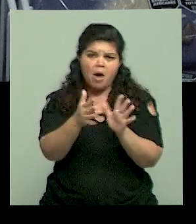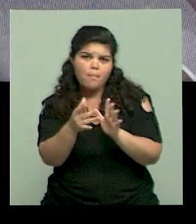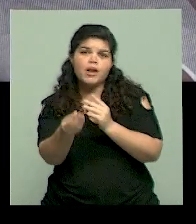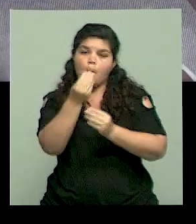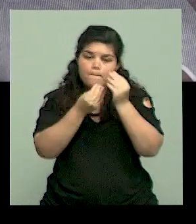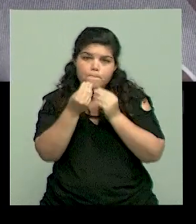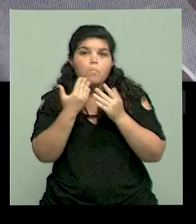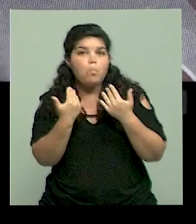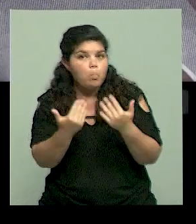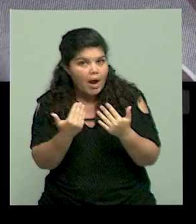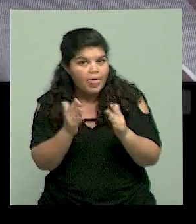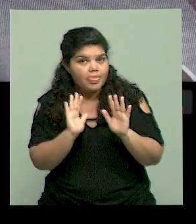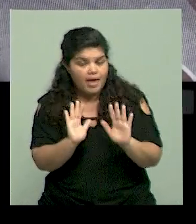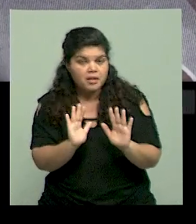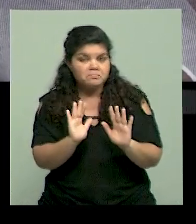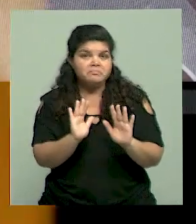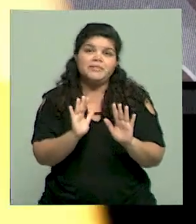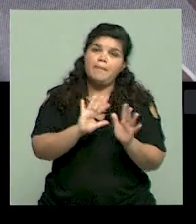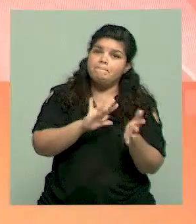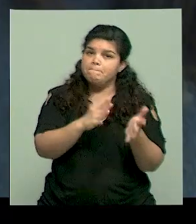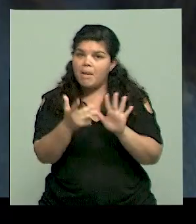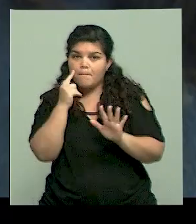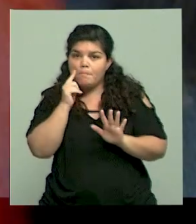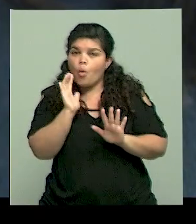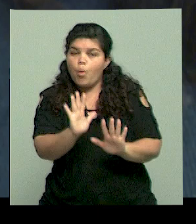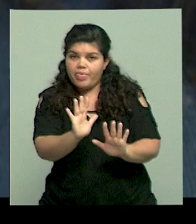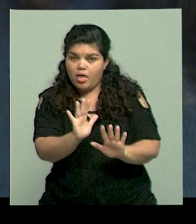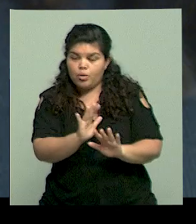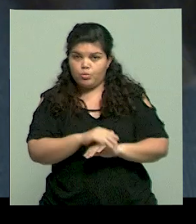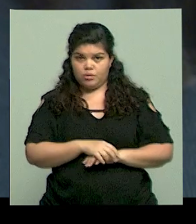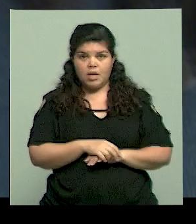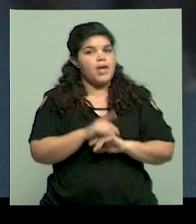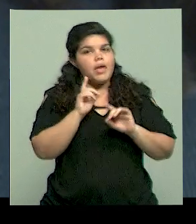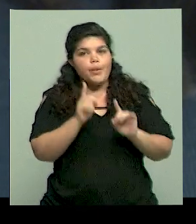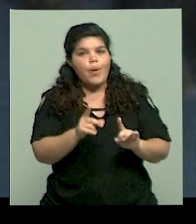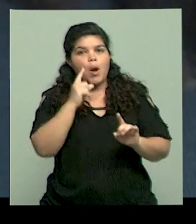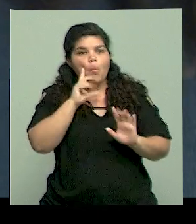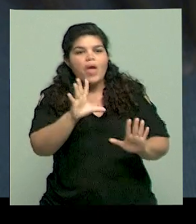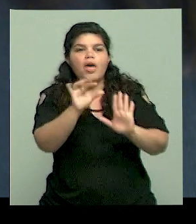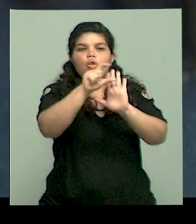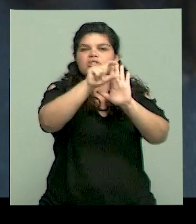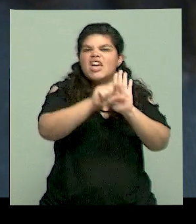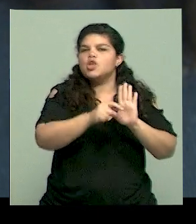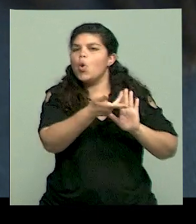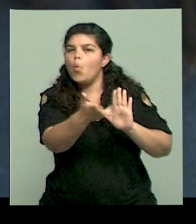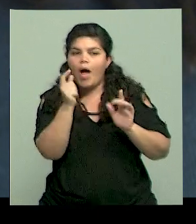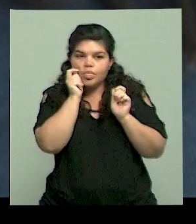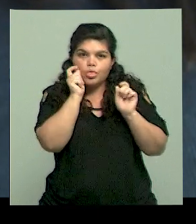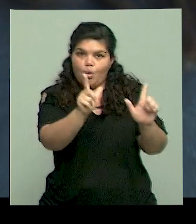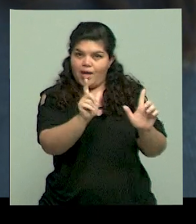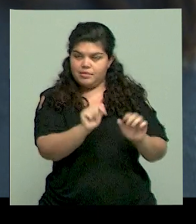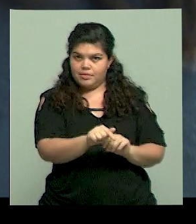relativamente útil para una alimentación saludable, pero con precaución. Ahora, a raíz de eso, la industria está intentando